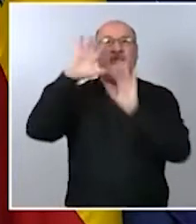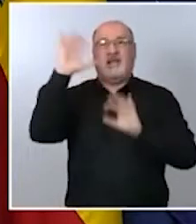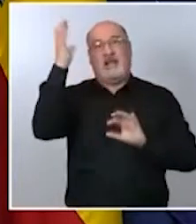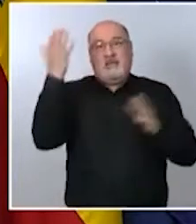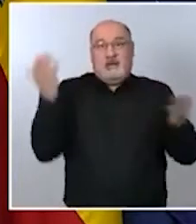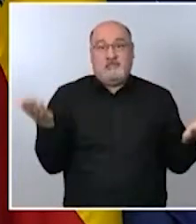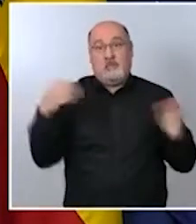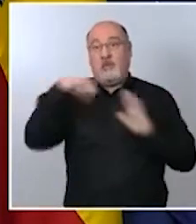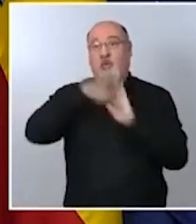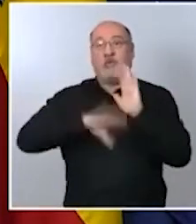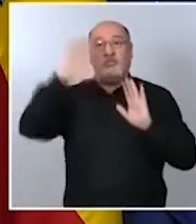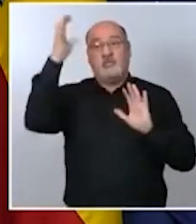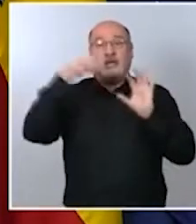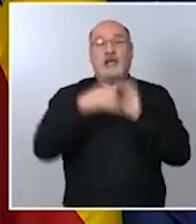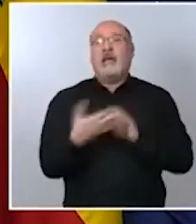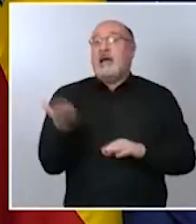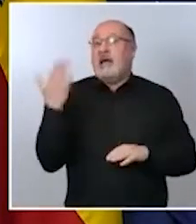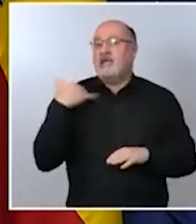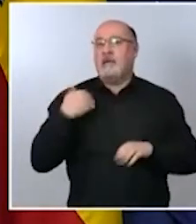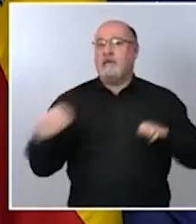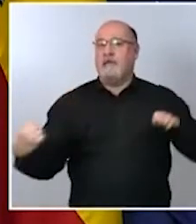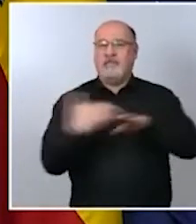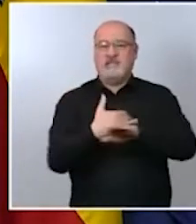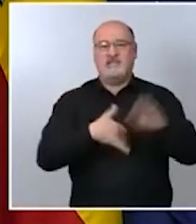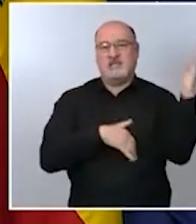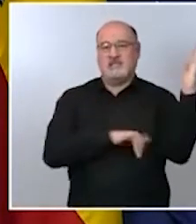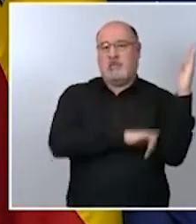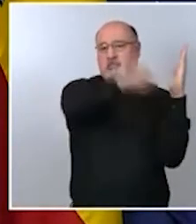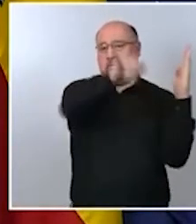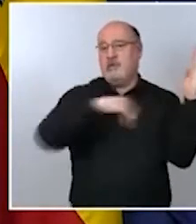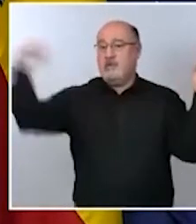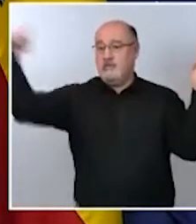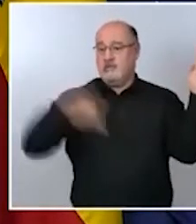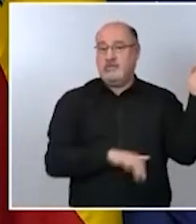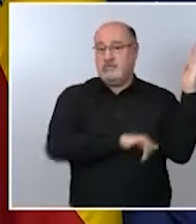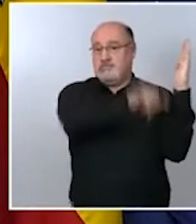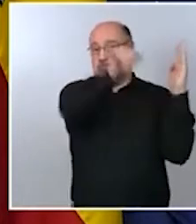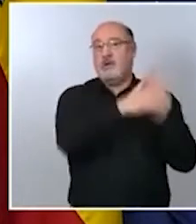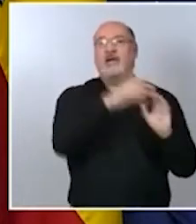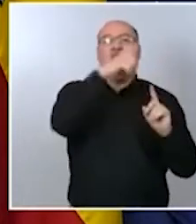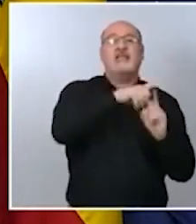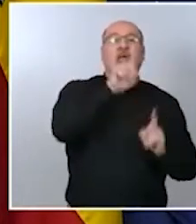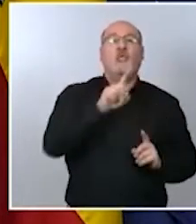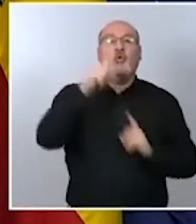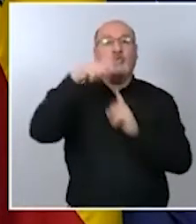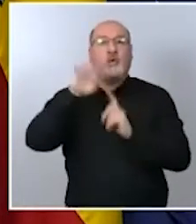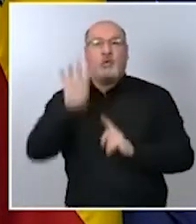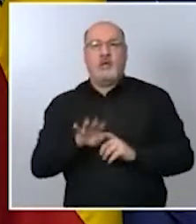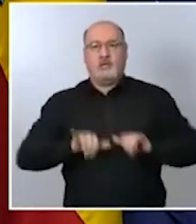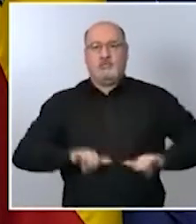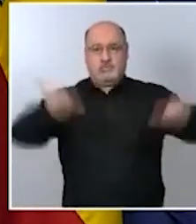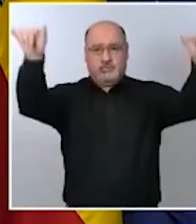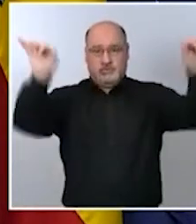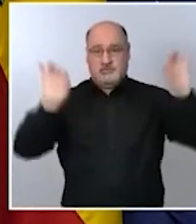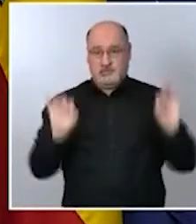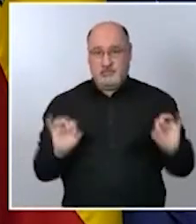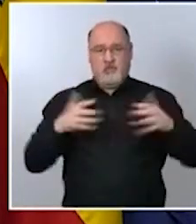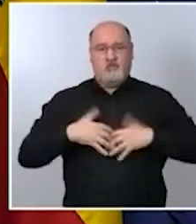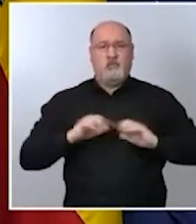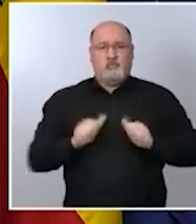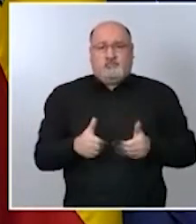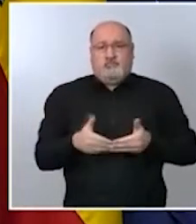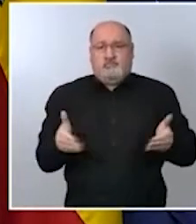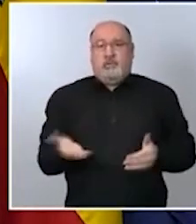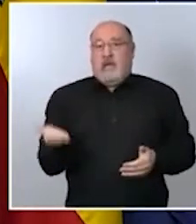se pusieron las dos pistas principales tanto la terminal 1 como la terminal 4 en funcionamiento y